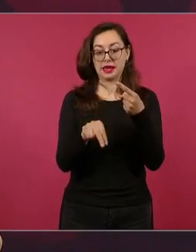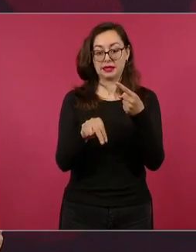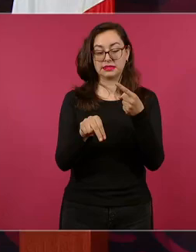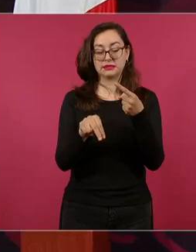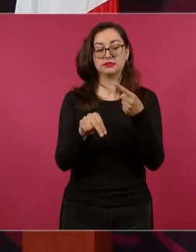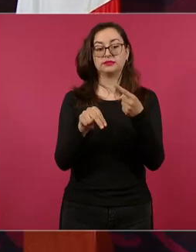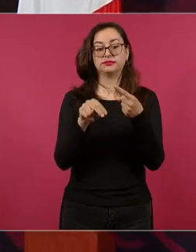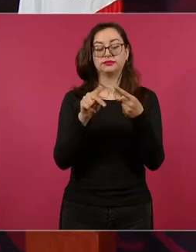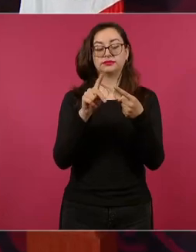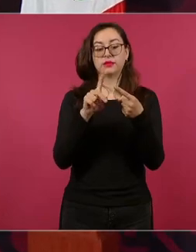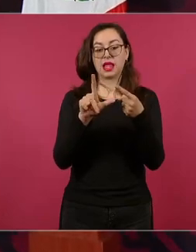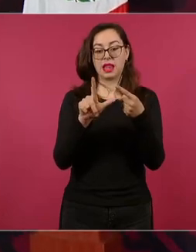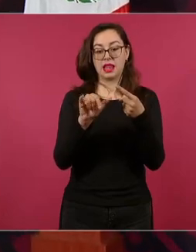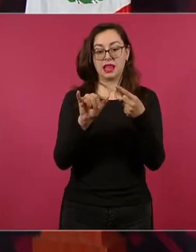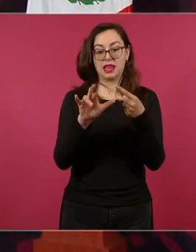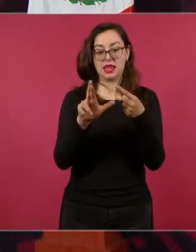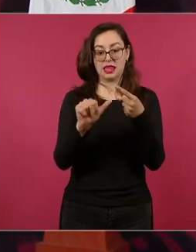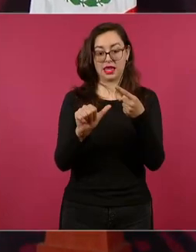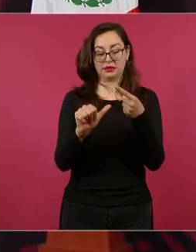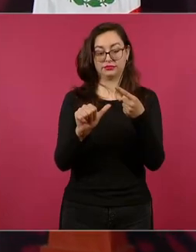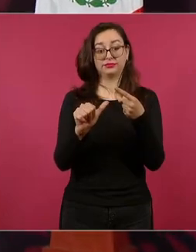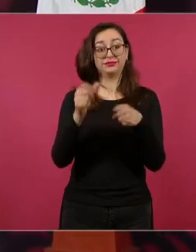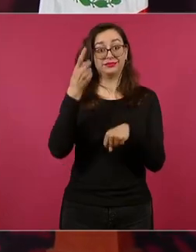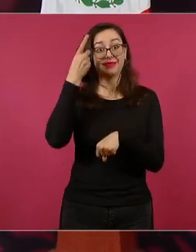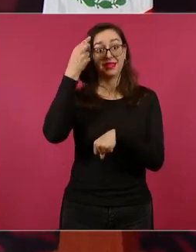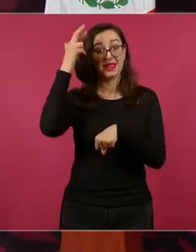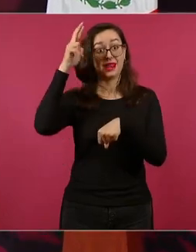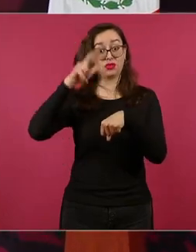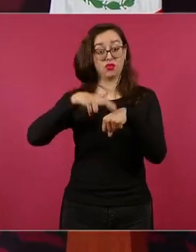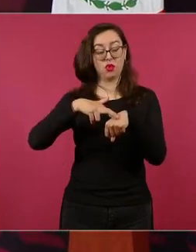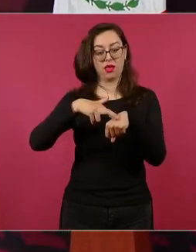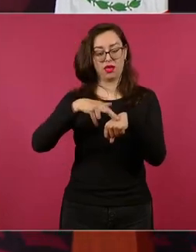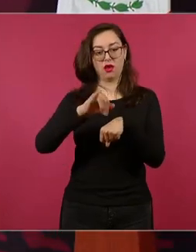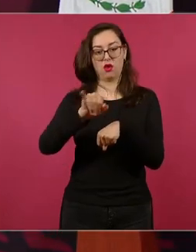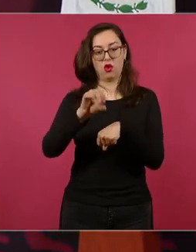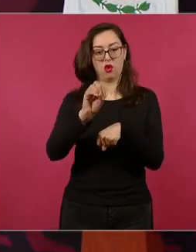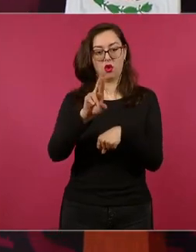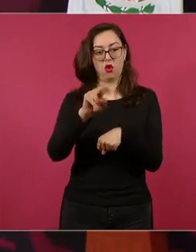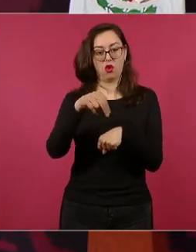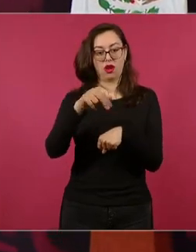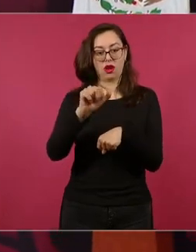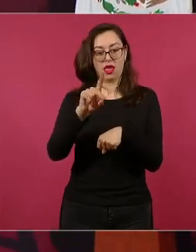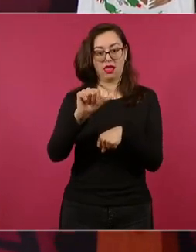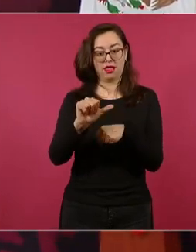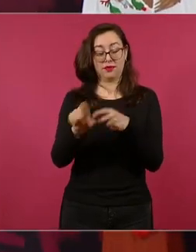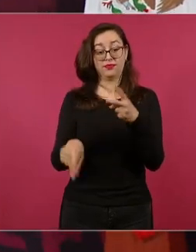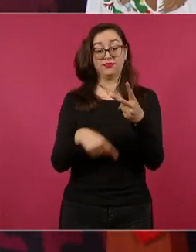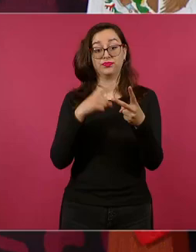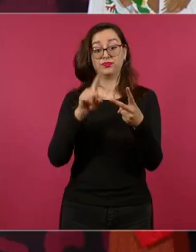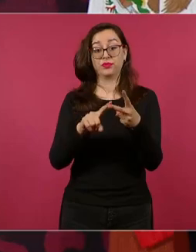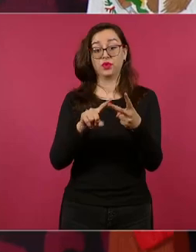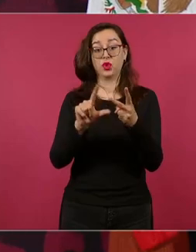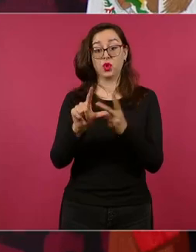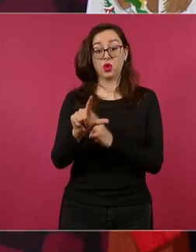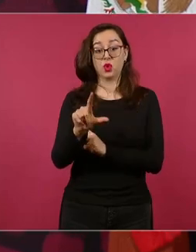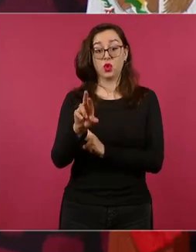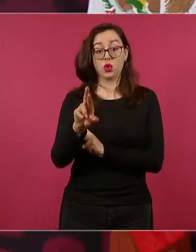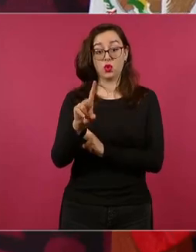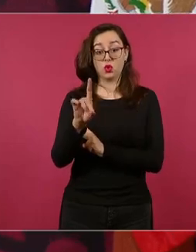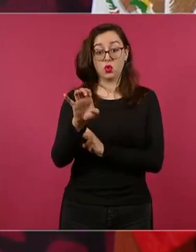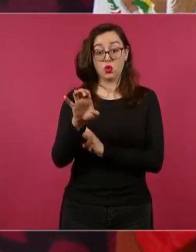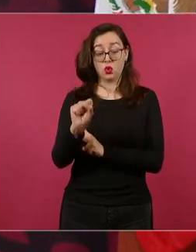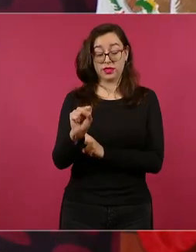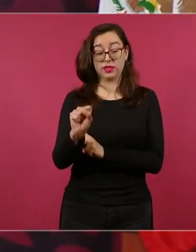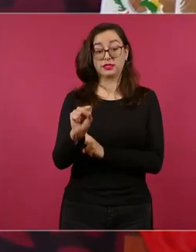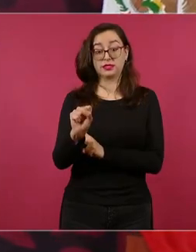jornada y Lourdes Galaz que fueron y sacaron a mis